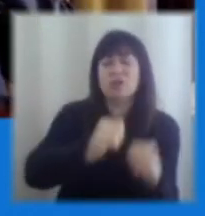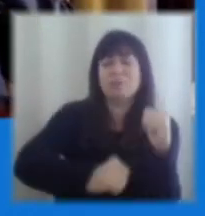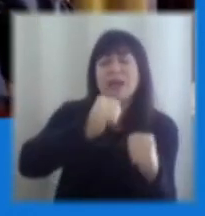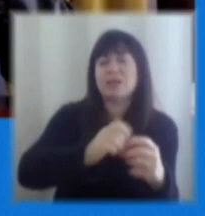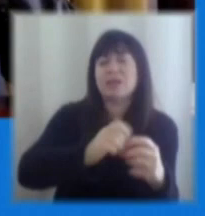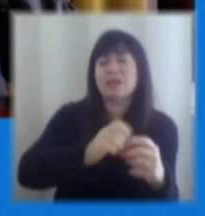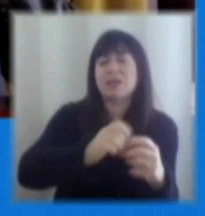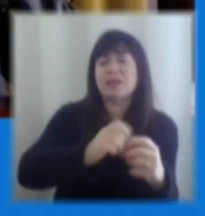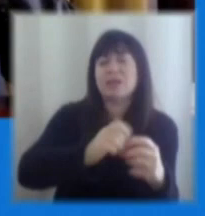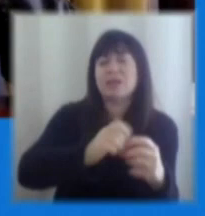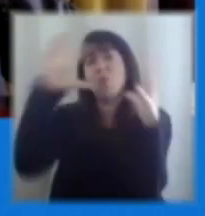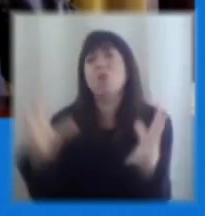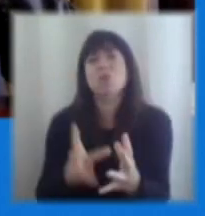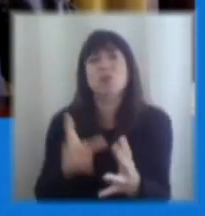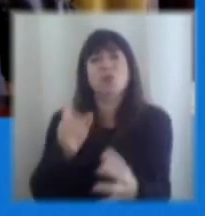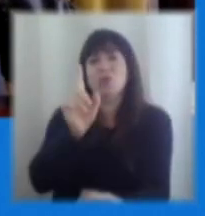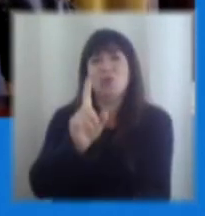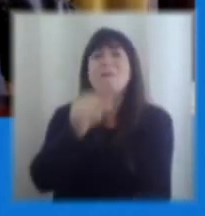vivir de tantas personas, digamos.